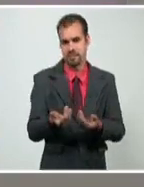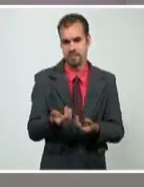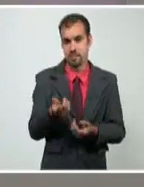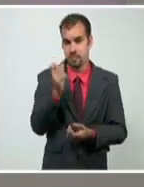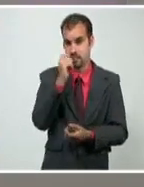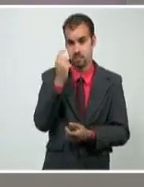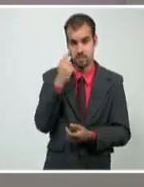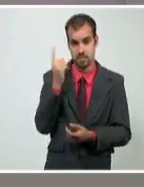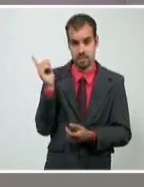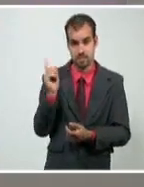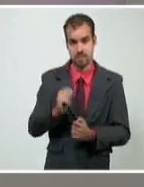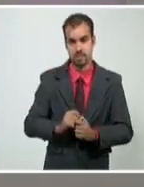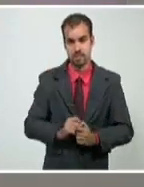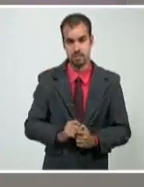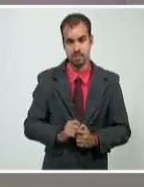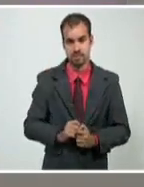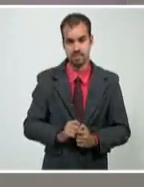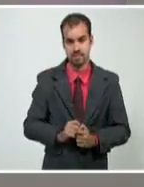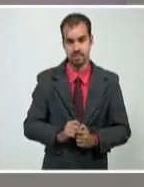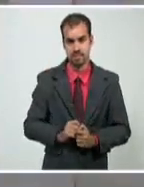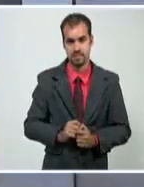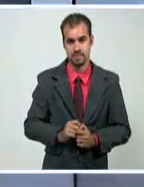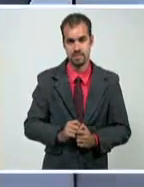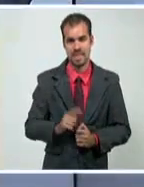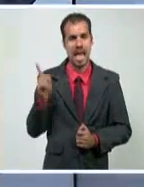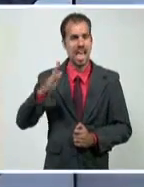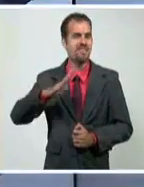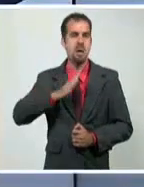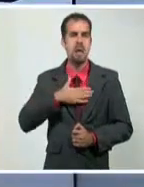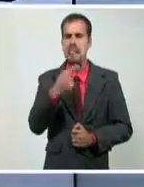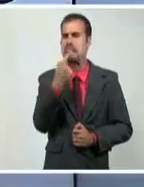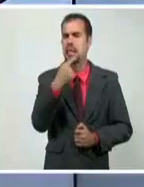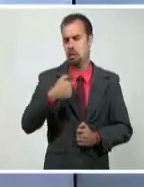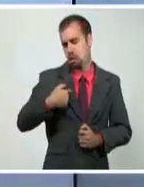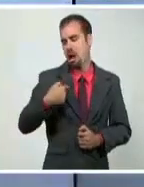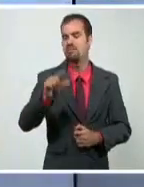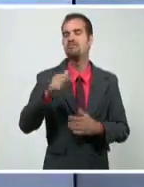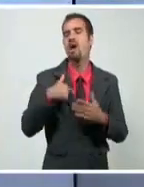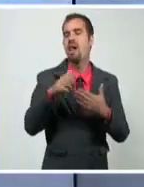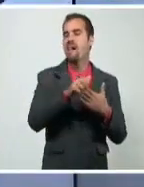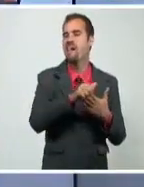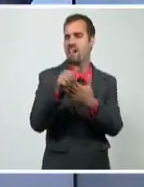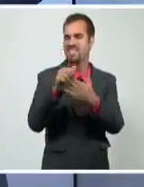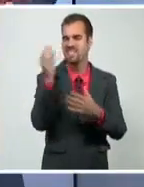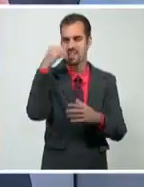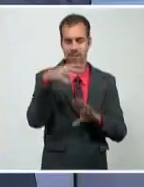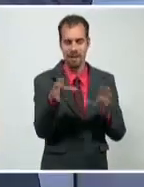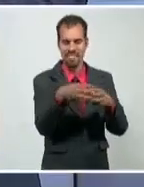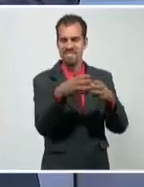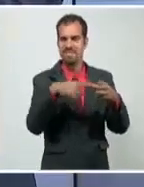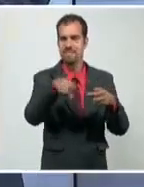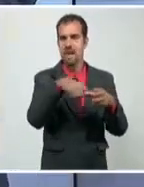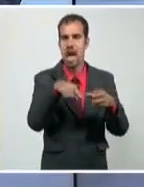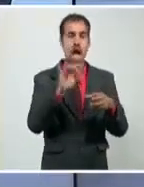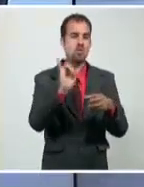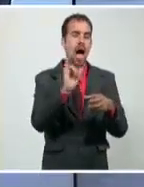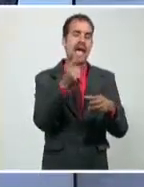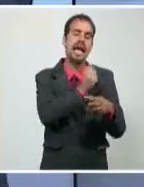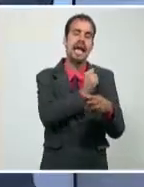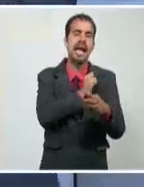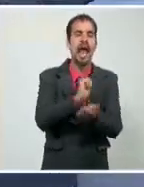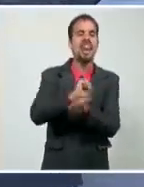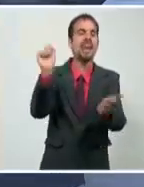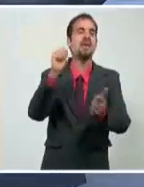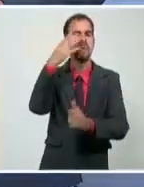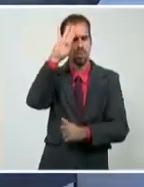ahí lo ven, es el autoproclamado líder de una pseudoorganización que pretende liberar a Cuba. Hace unas horas,